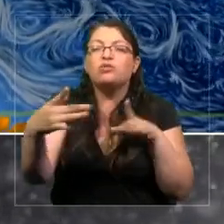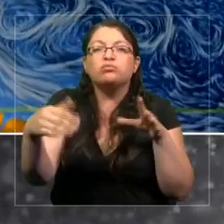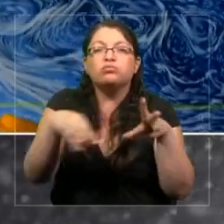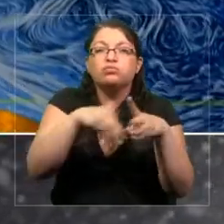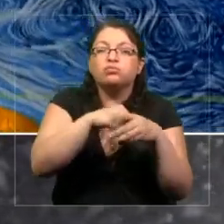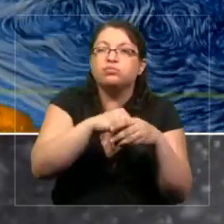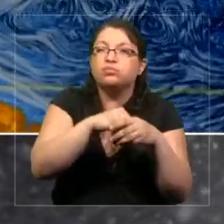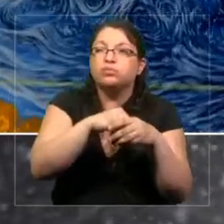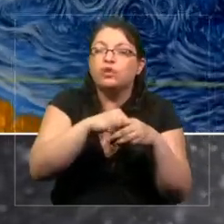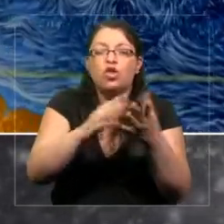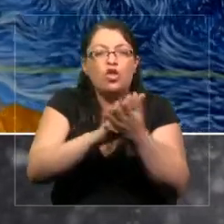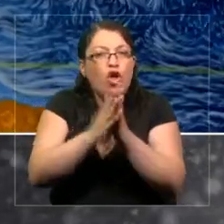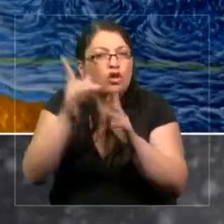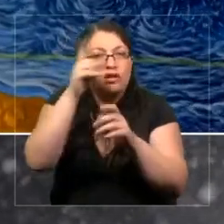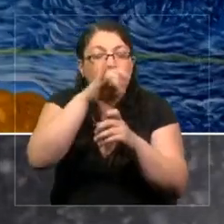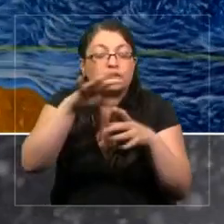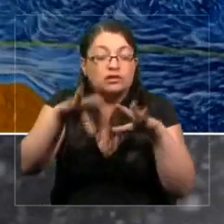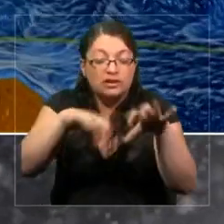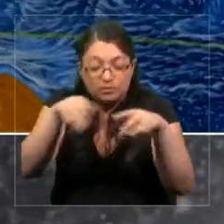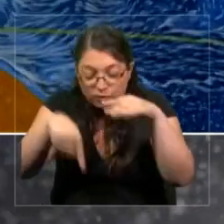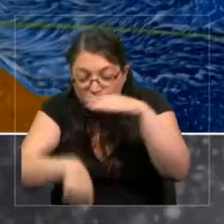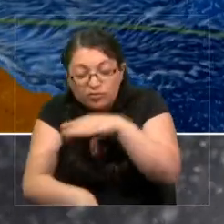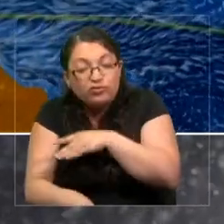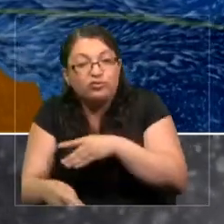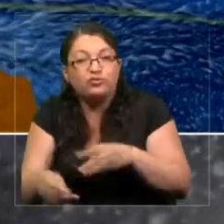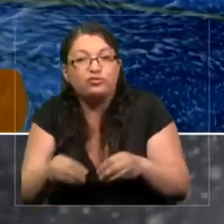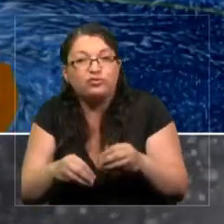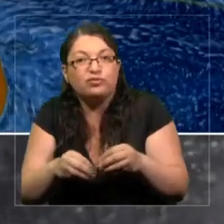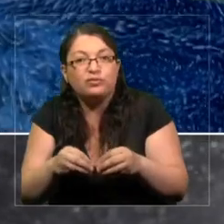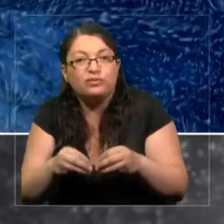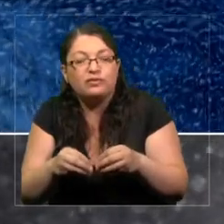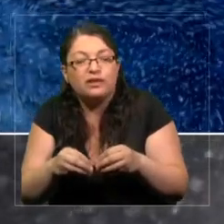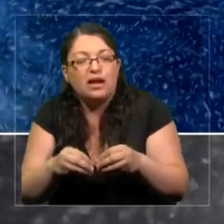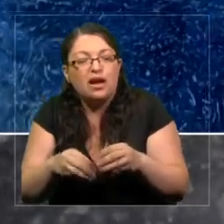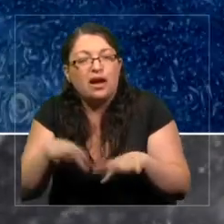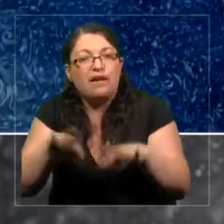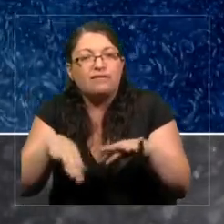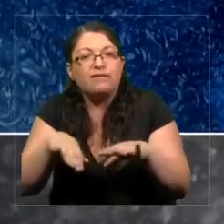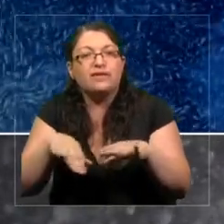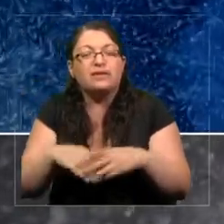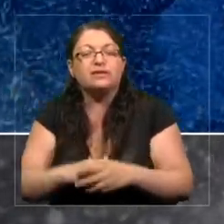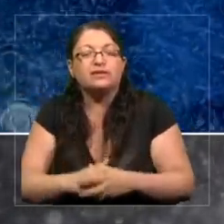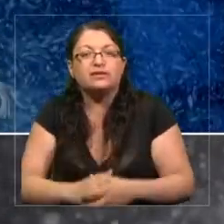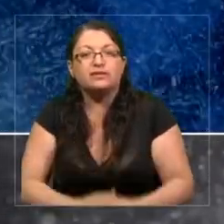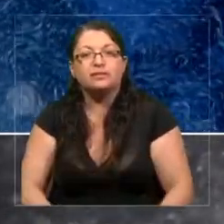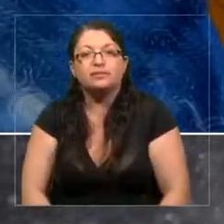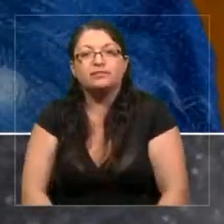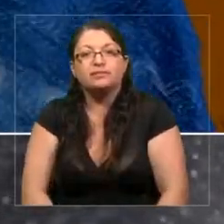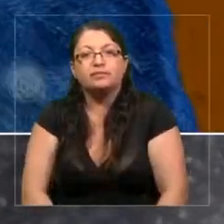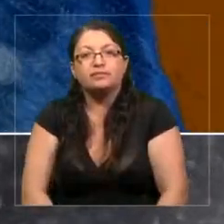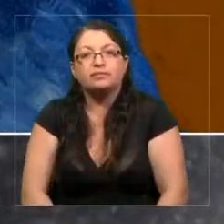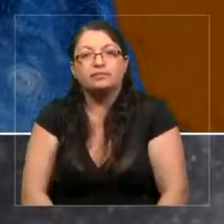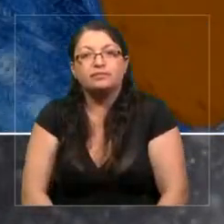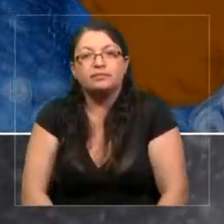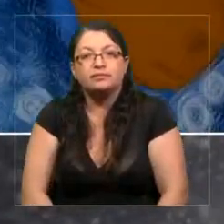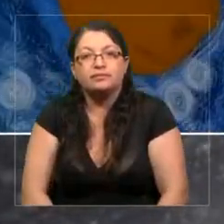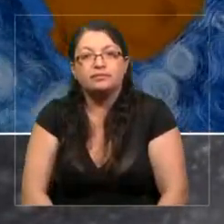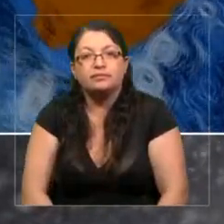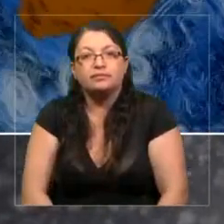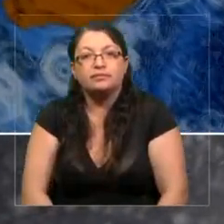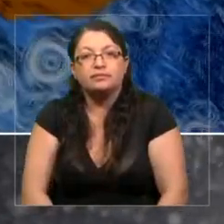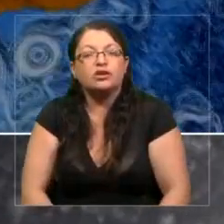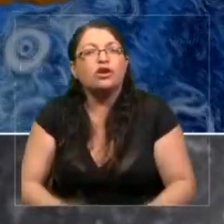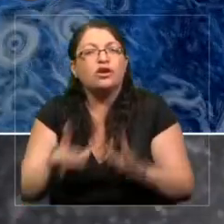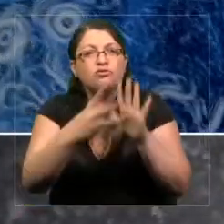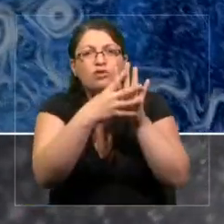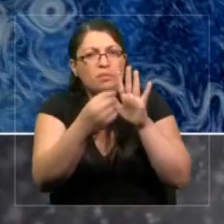biológicas que muchas veces se aleja del modelamiento del simple, pero lo que ustedes pueden